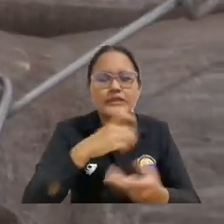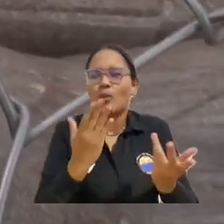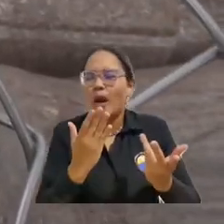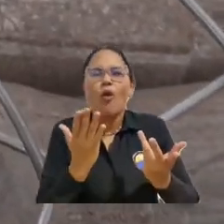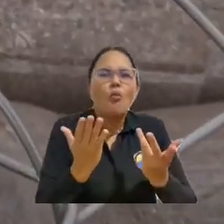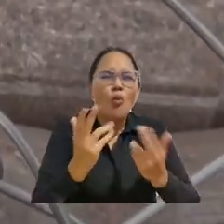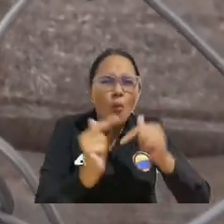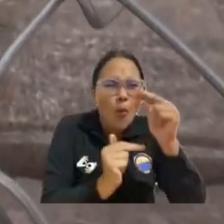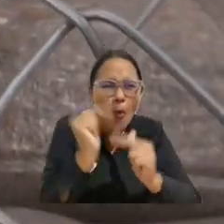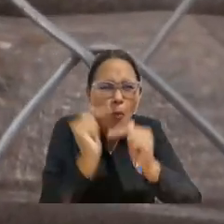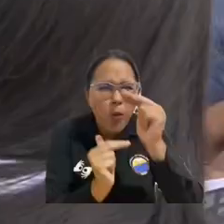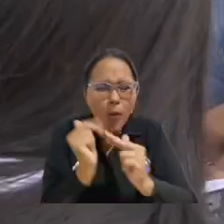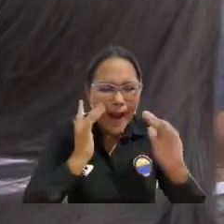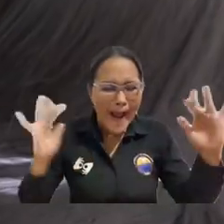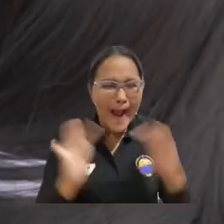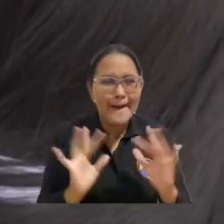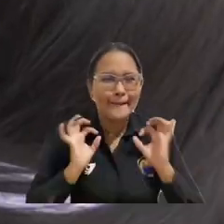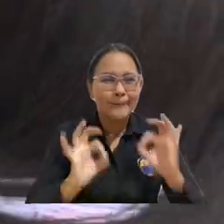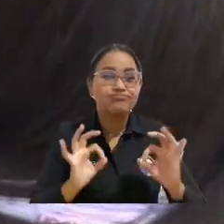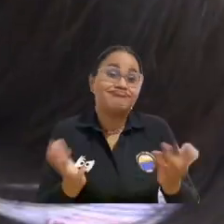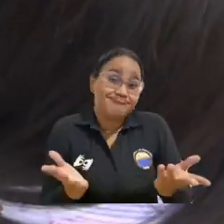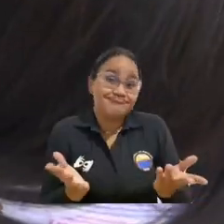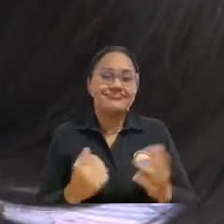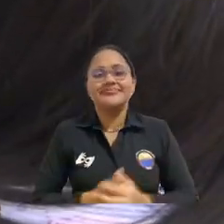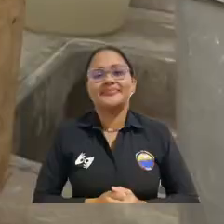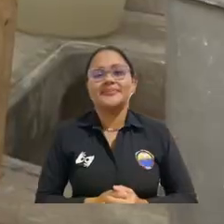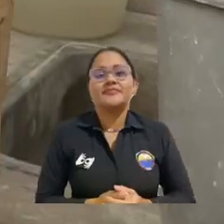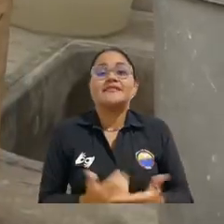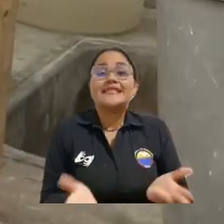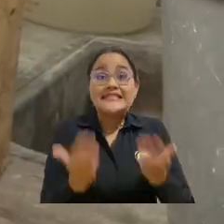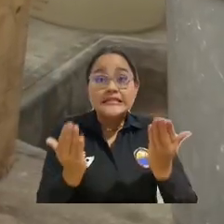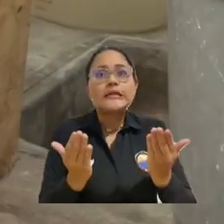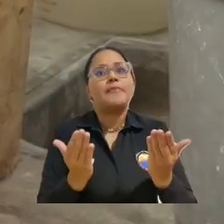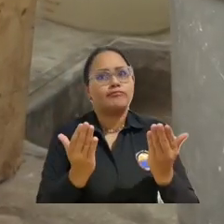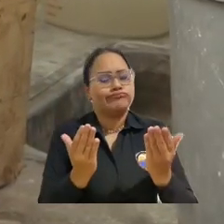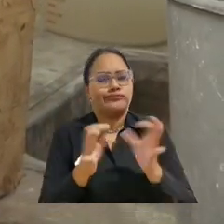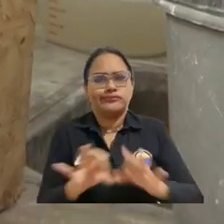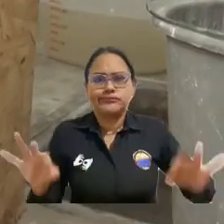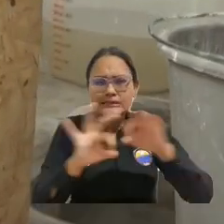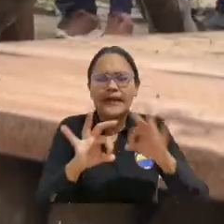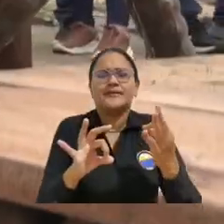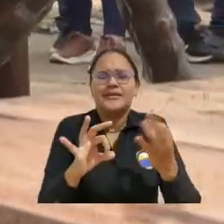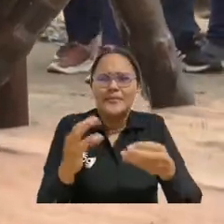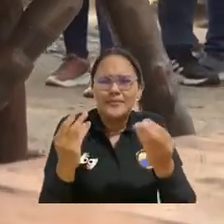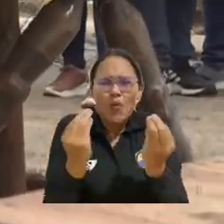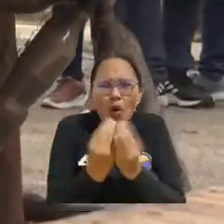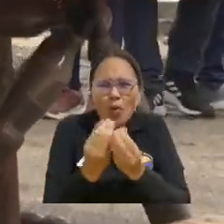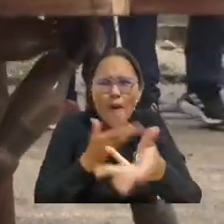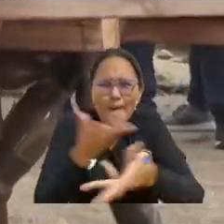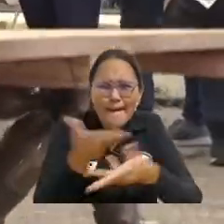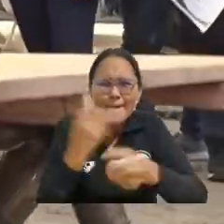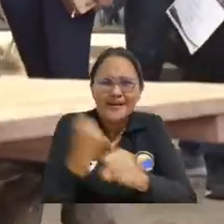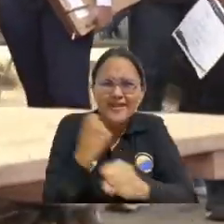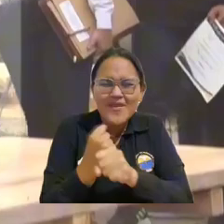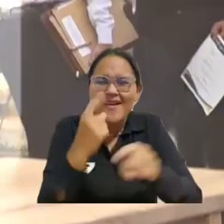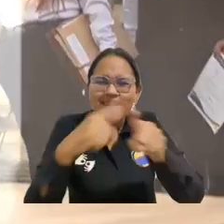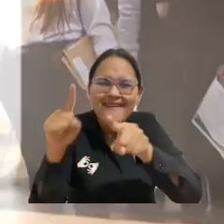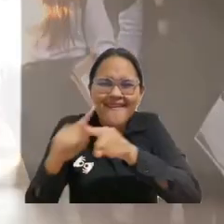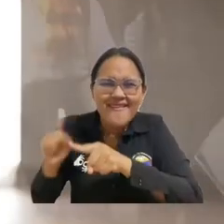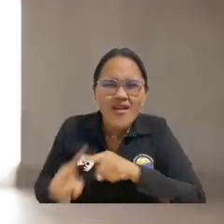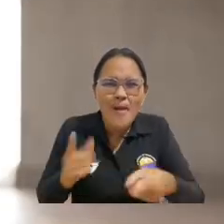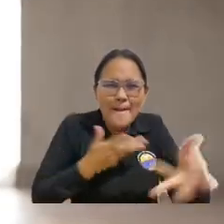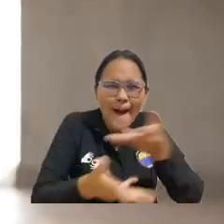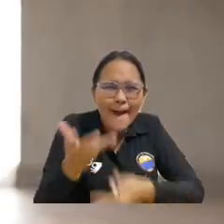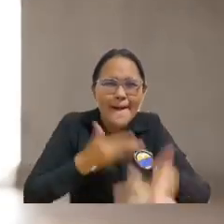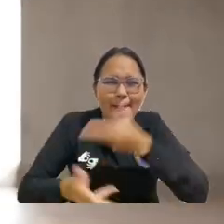todo lo que tú realmente abarcas como profesional. Muy importante el hecho de que pudiéramos trabajar en equipo con personas tan diferentes. Como que